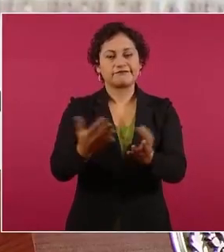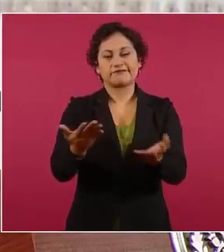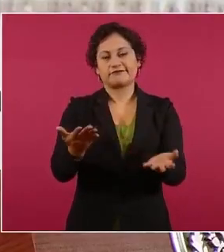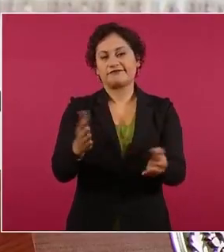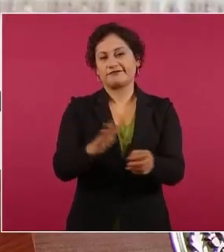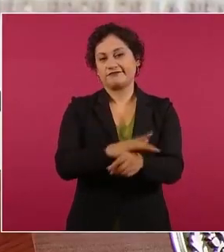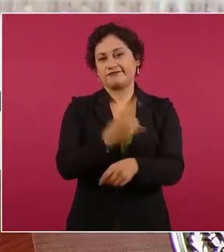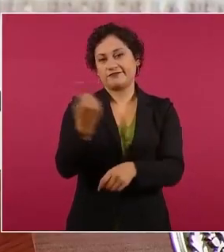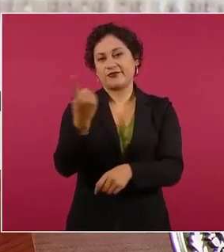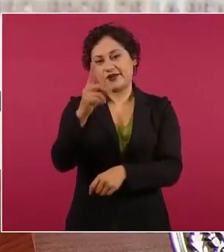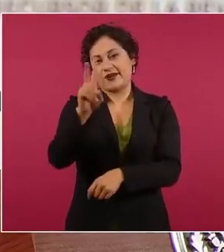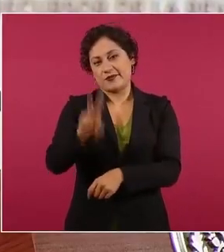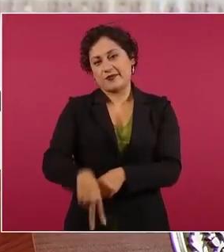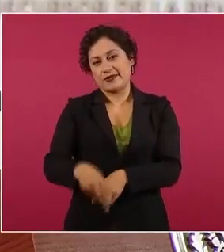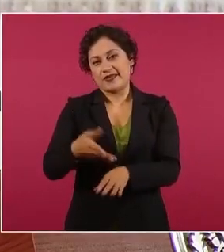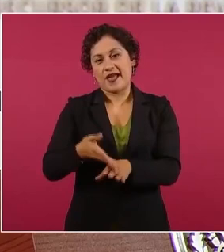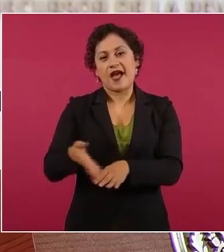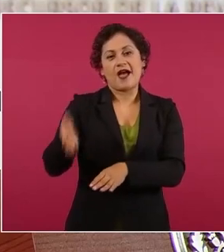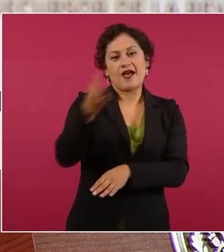pues este